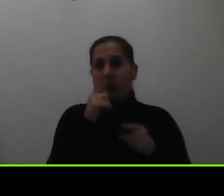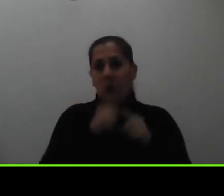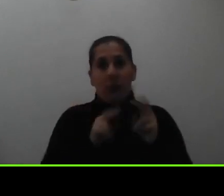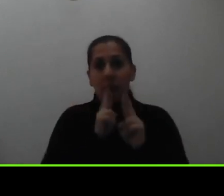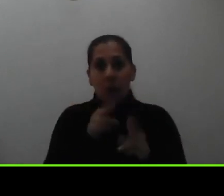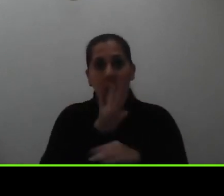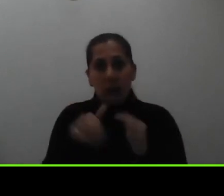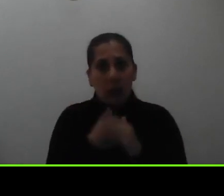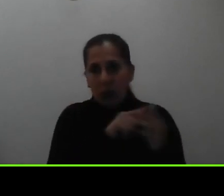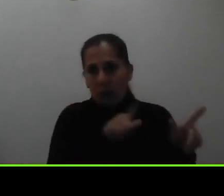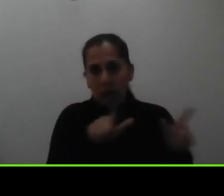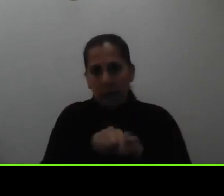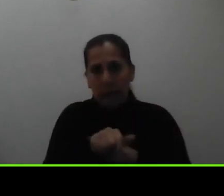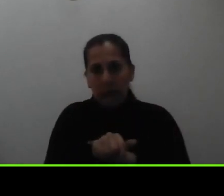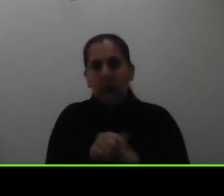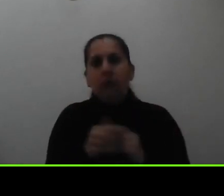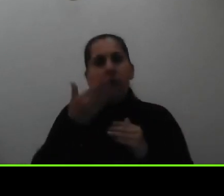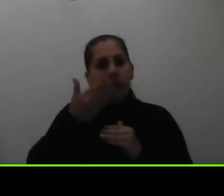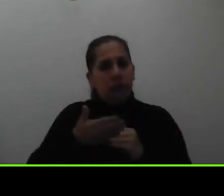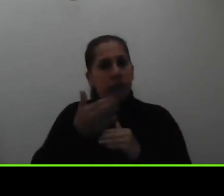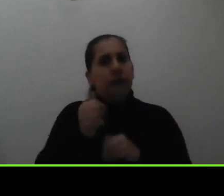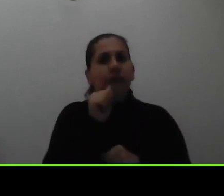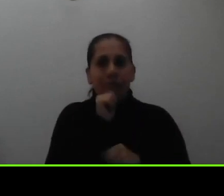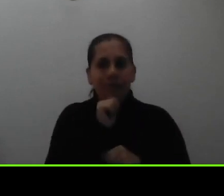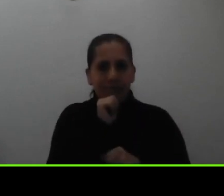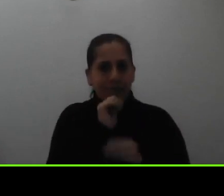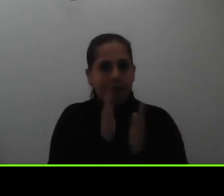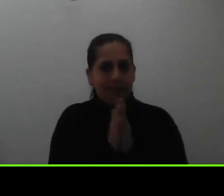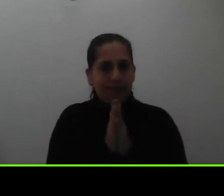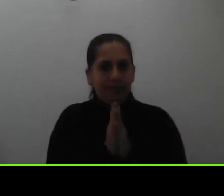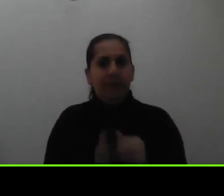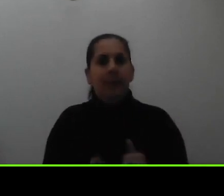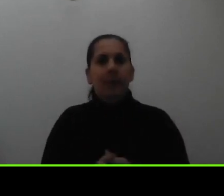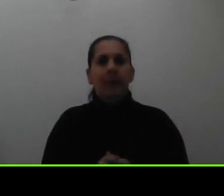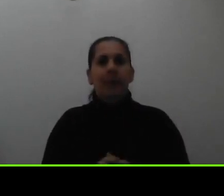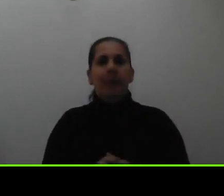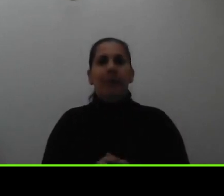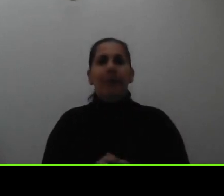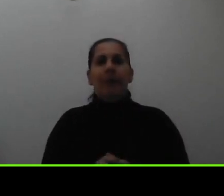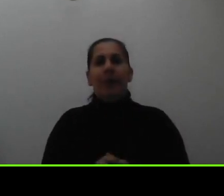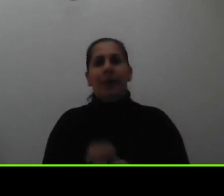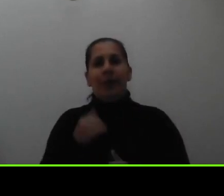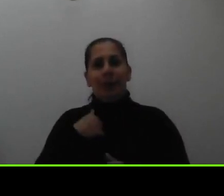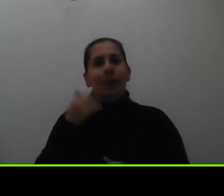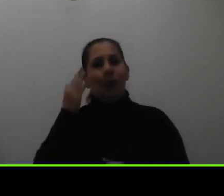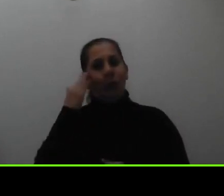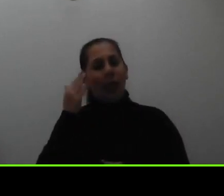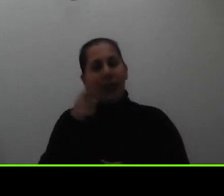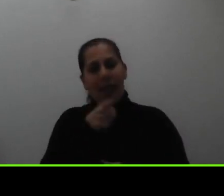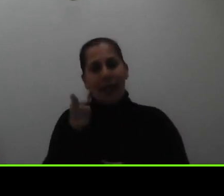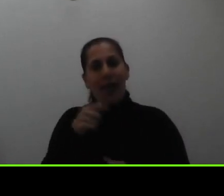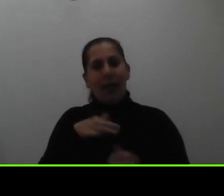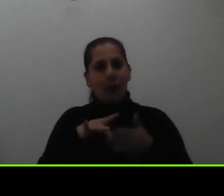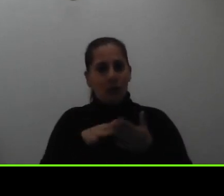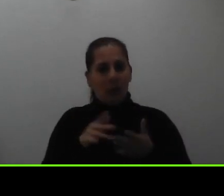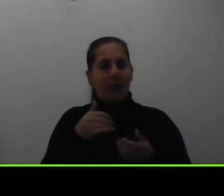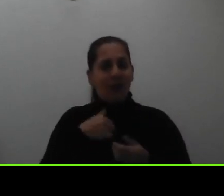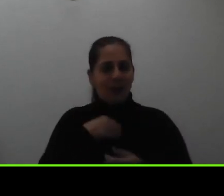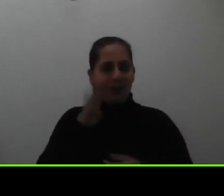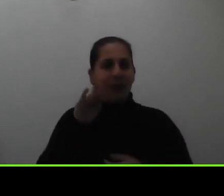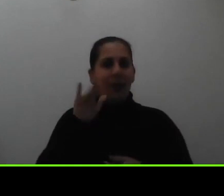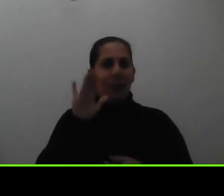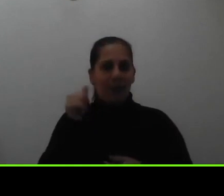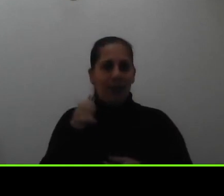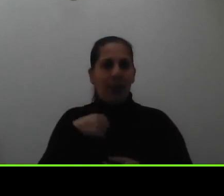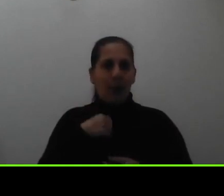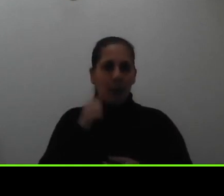favor tratemos y si no pues y como dije sé que ahí nos acompañan estudiantes regulares con becas y pueden ser